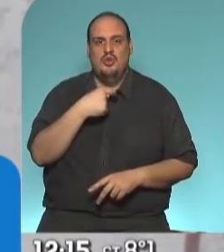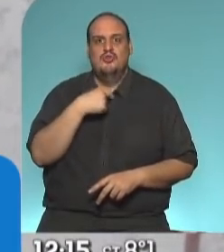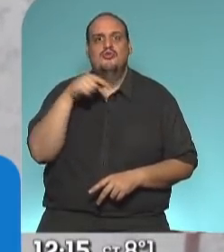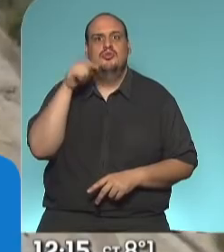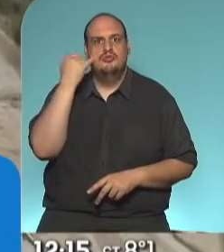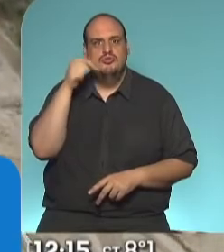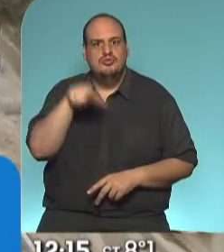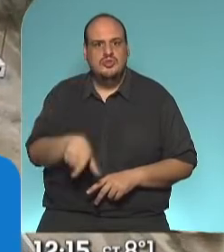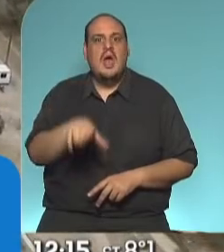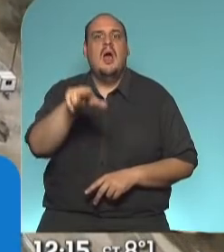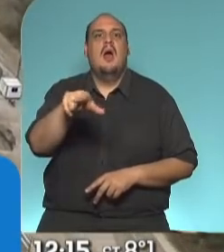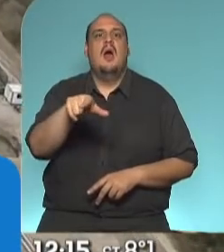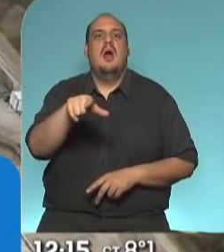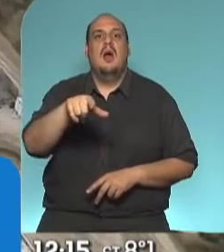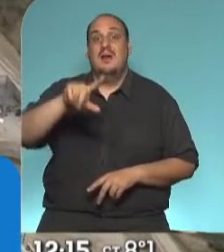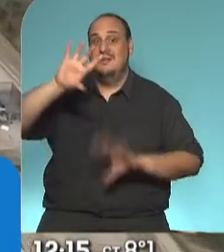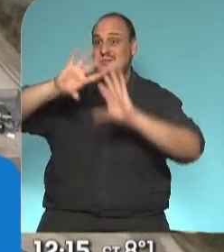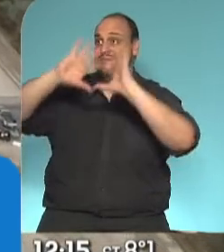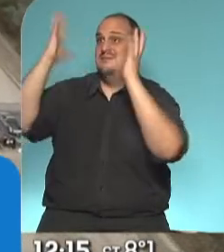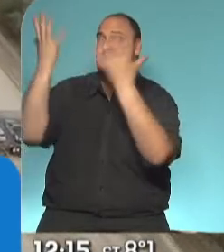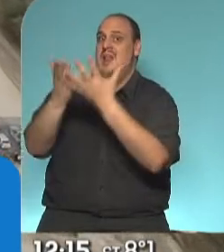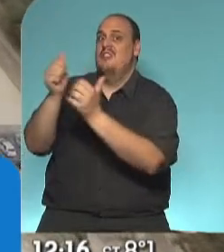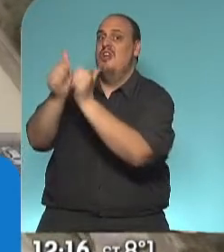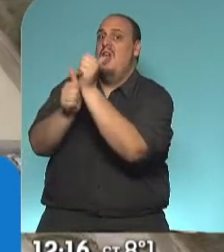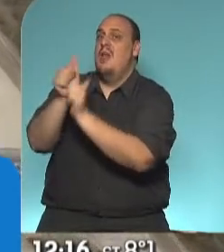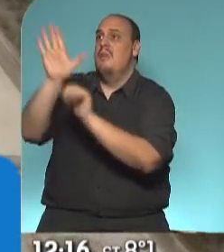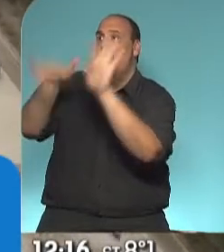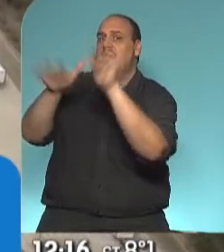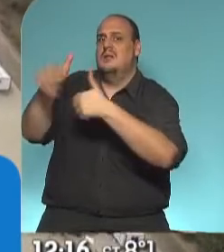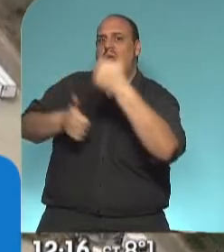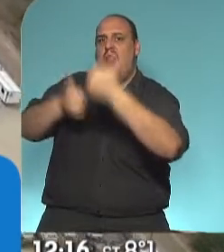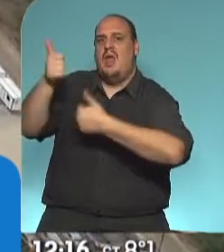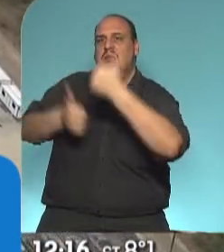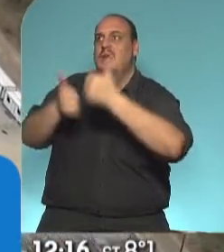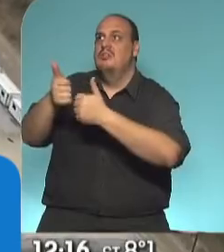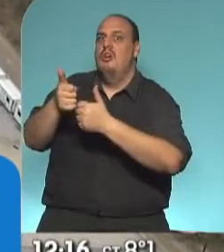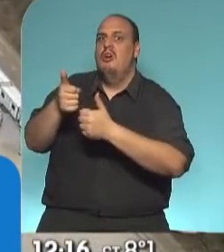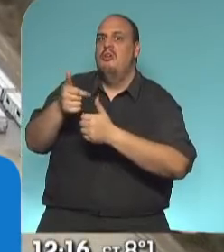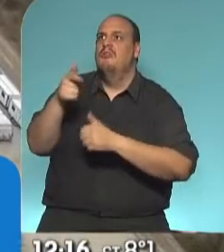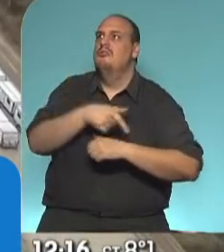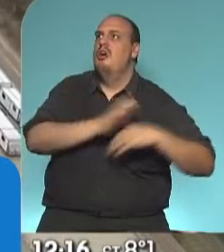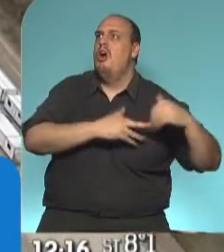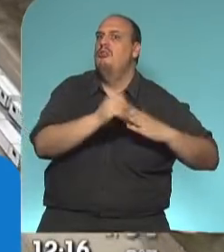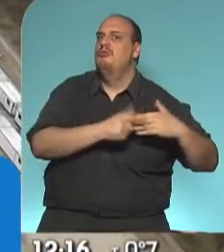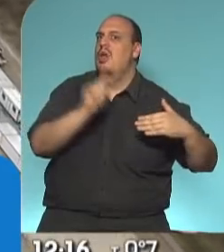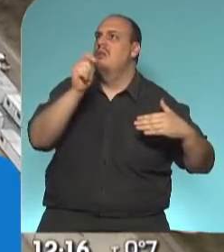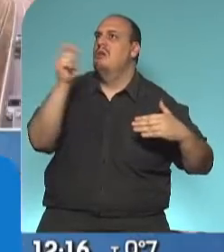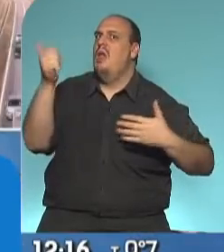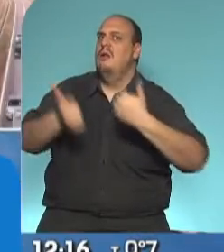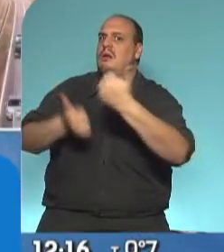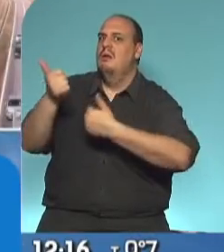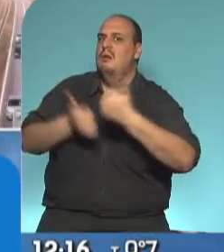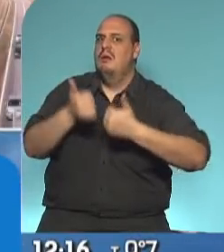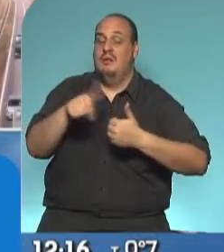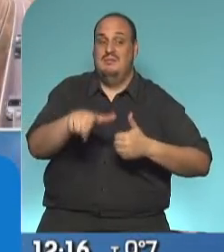a la licitación internacional para hacer la planta potabilizadora de tratamiento de